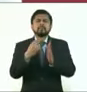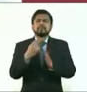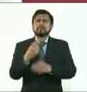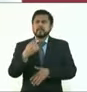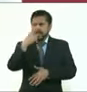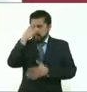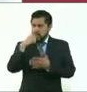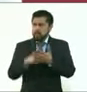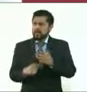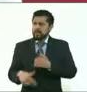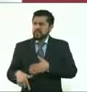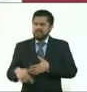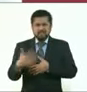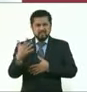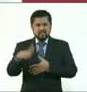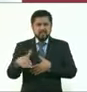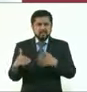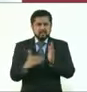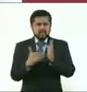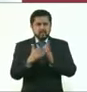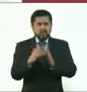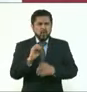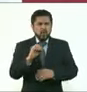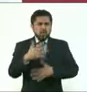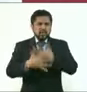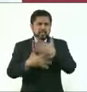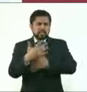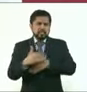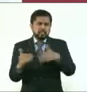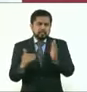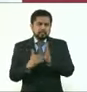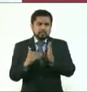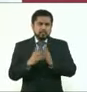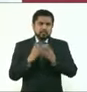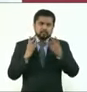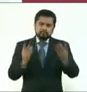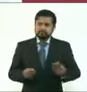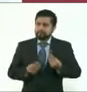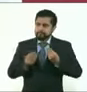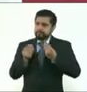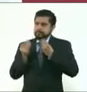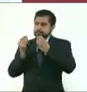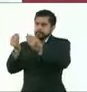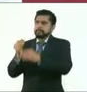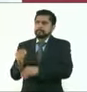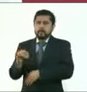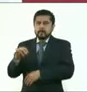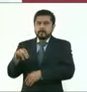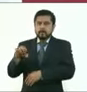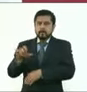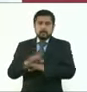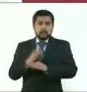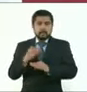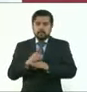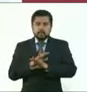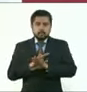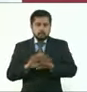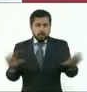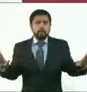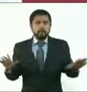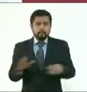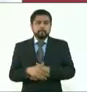millones o 15 millones de firmas que se entregaron y ya se cumplió el requisito. Así que